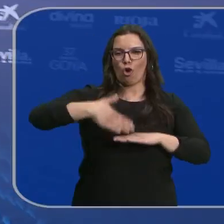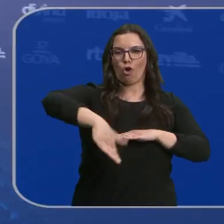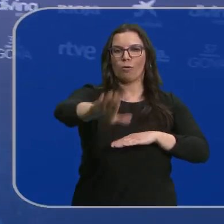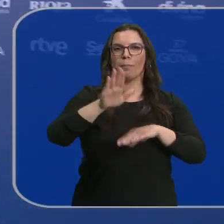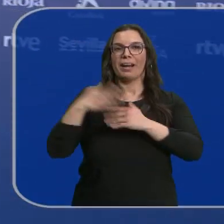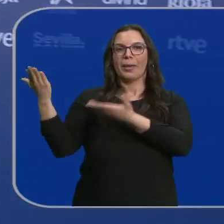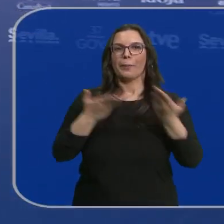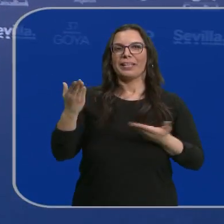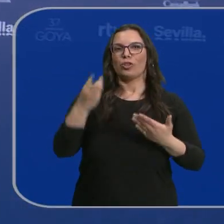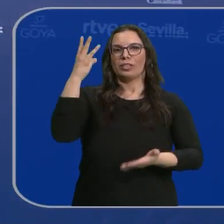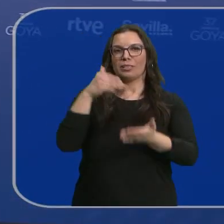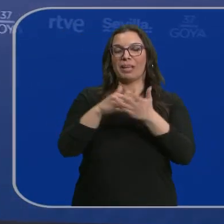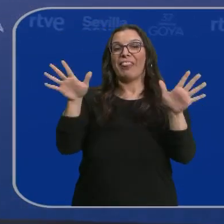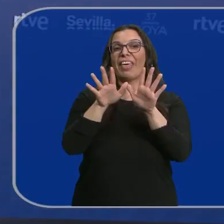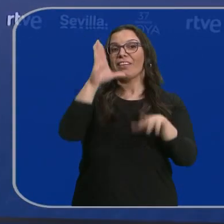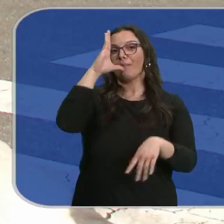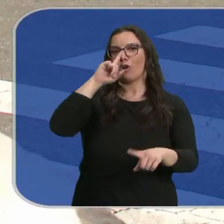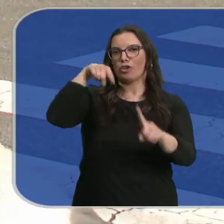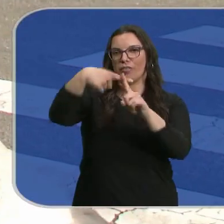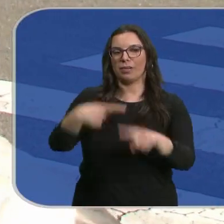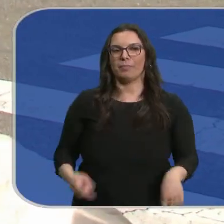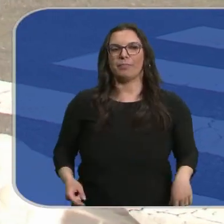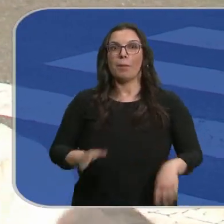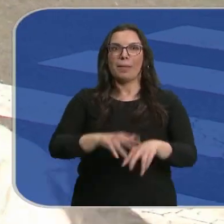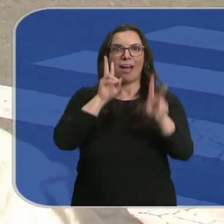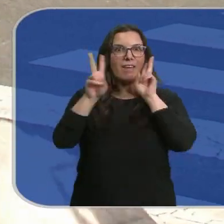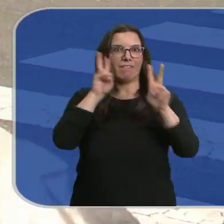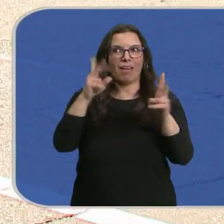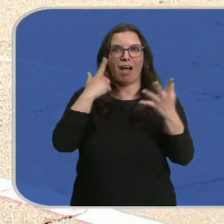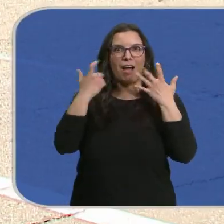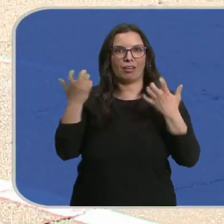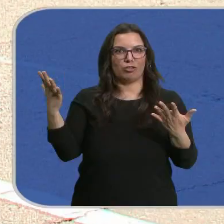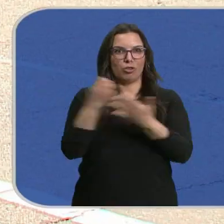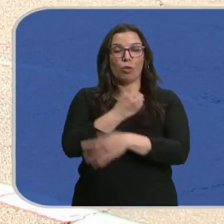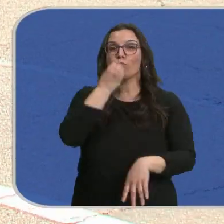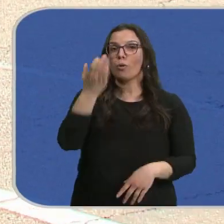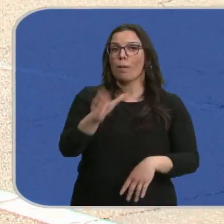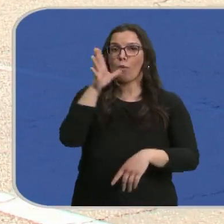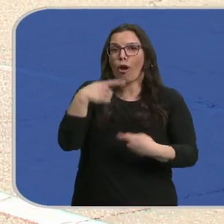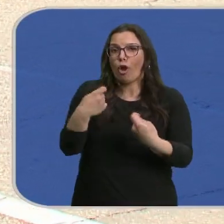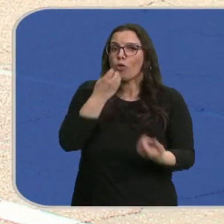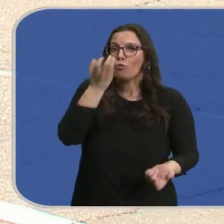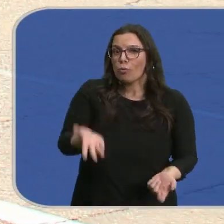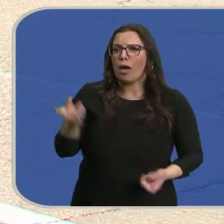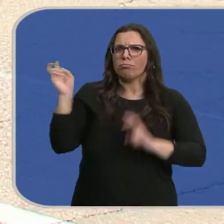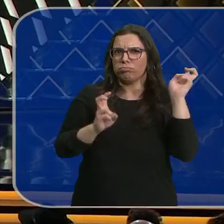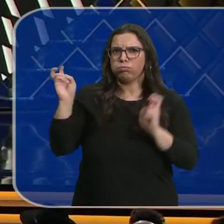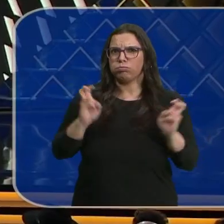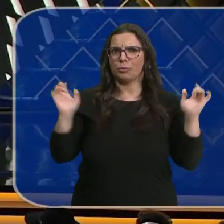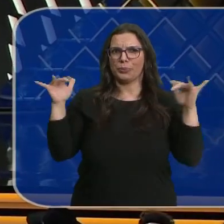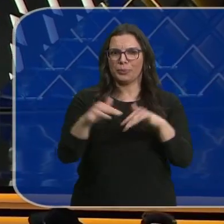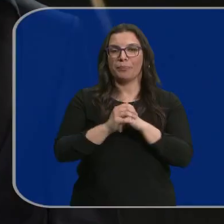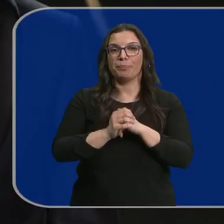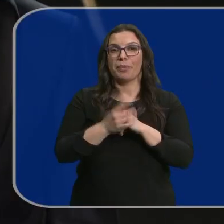invitados el 10 de febrero de 2024. Y así les vemos a los artistas también. Pues muy bien, porque habrá negocios, claro, vendrá mucha gente.